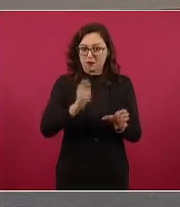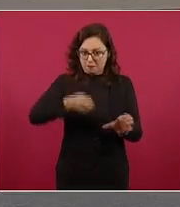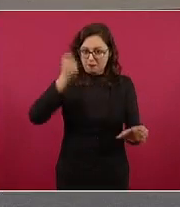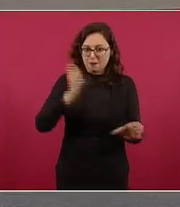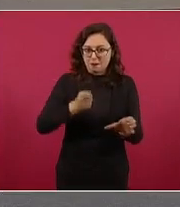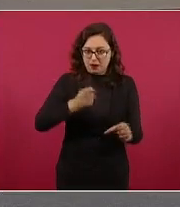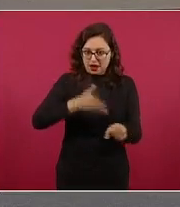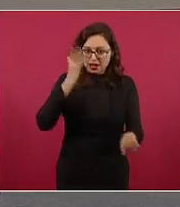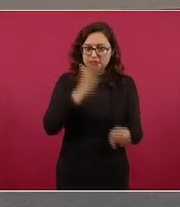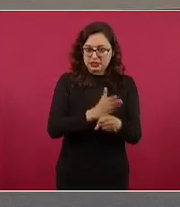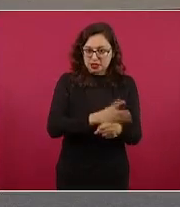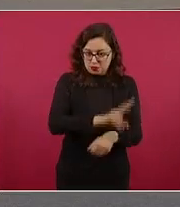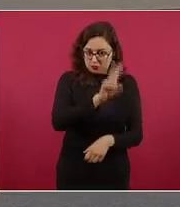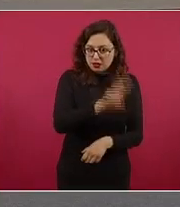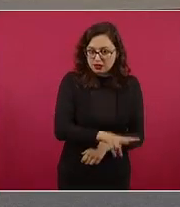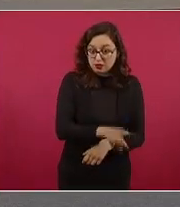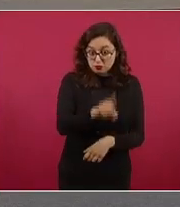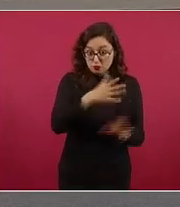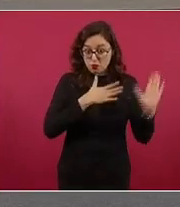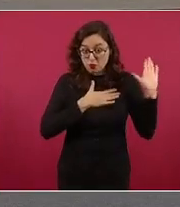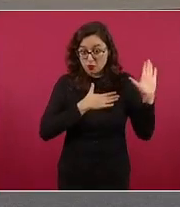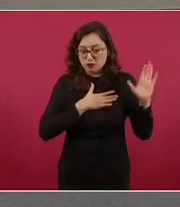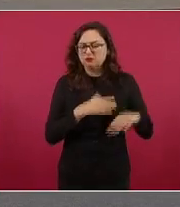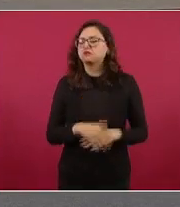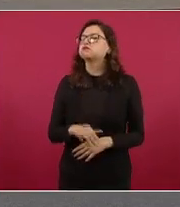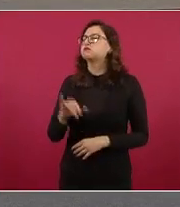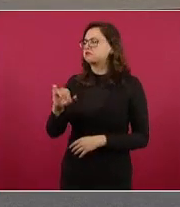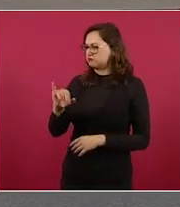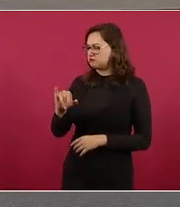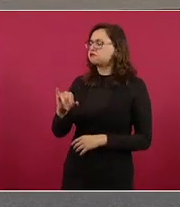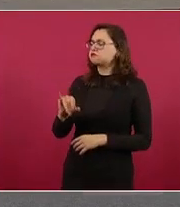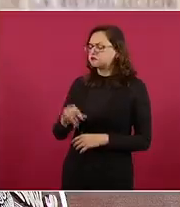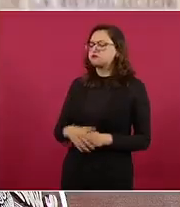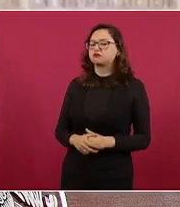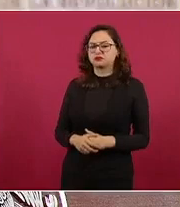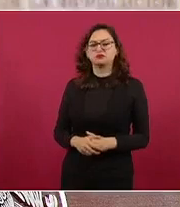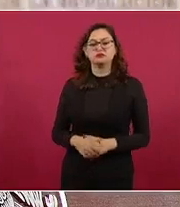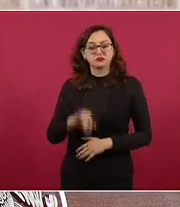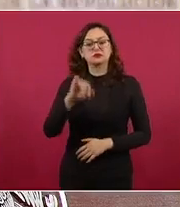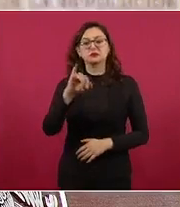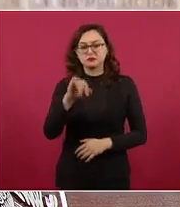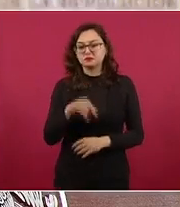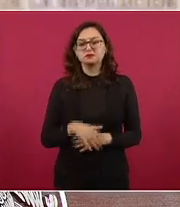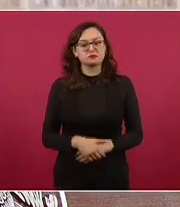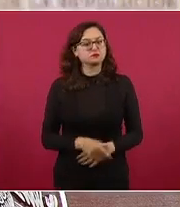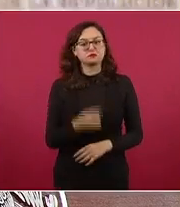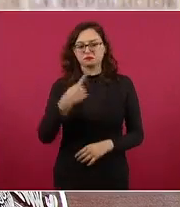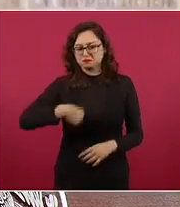intelectuales los autores intelectuales sí en todos los casos no